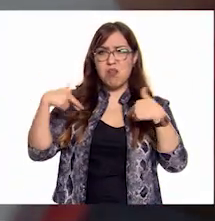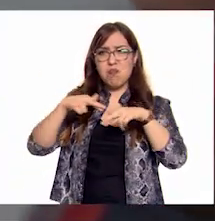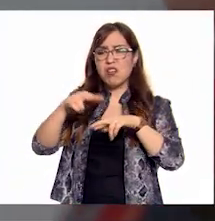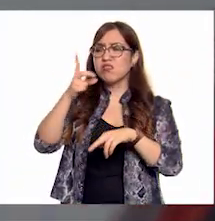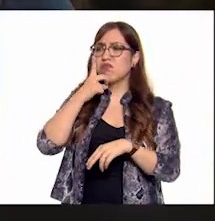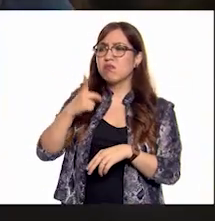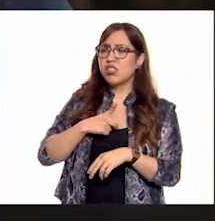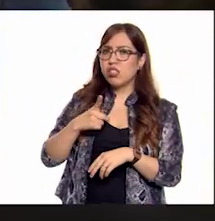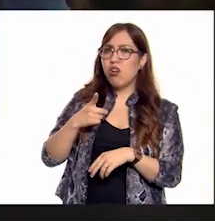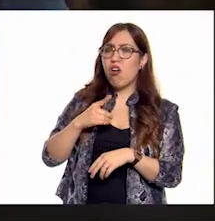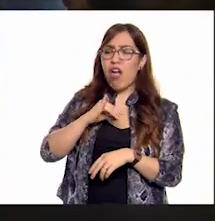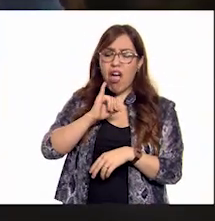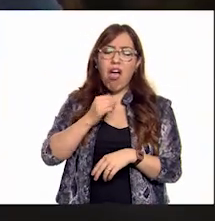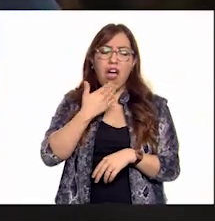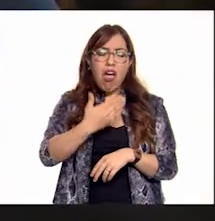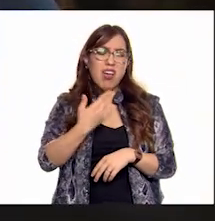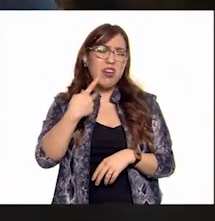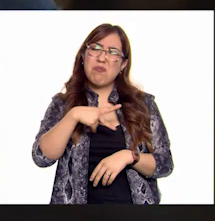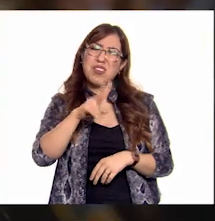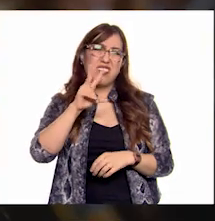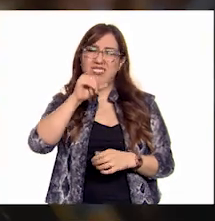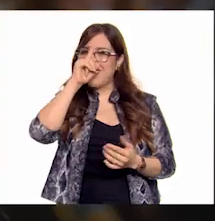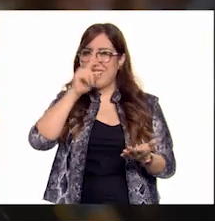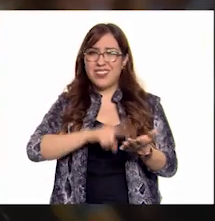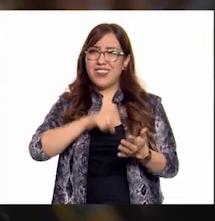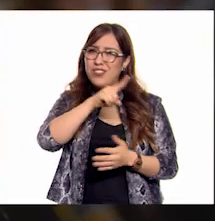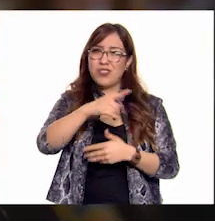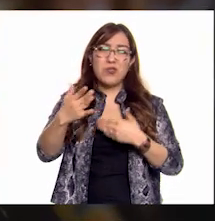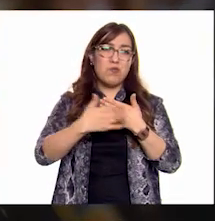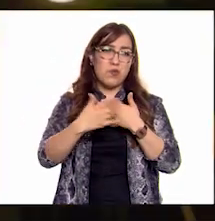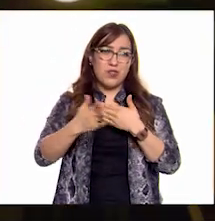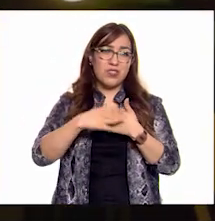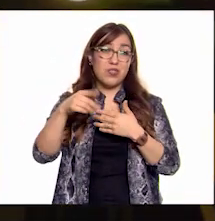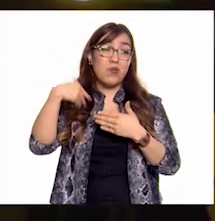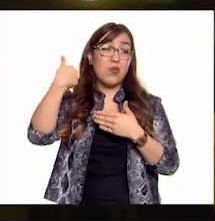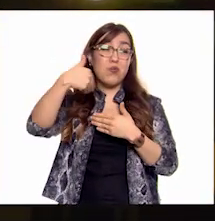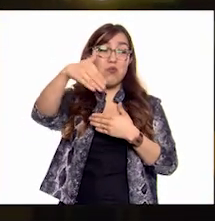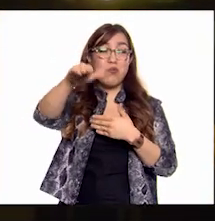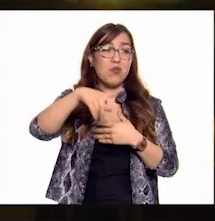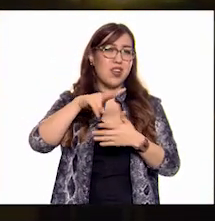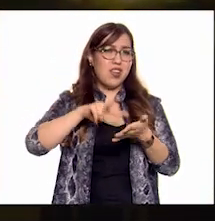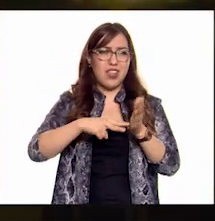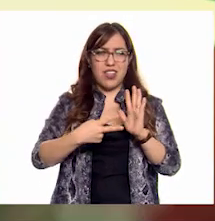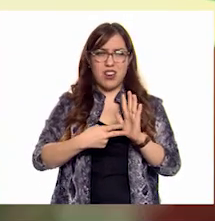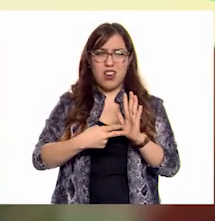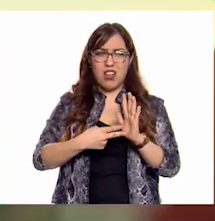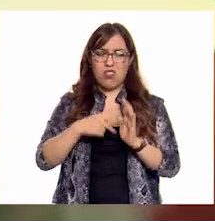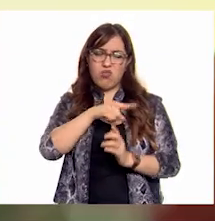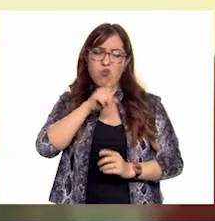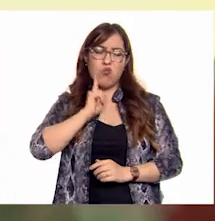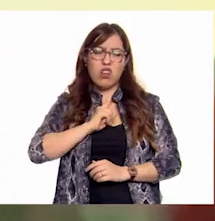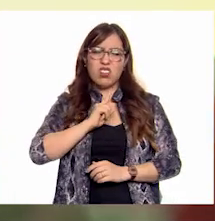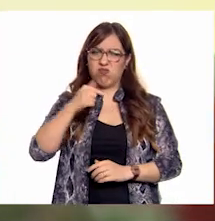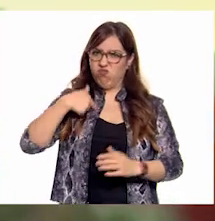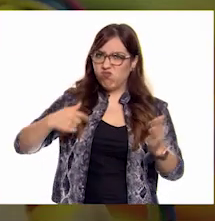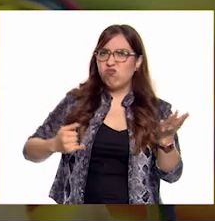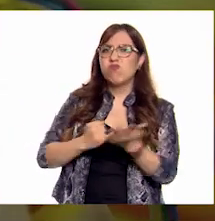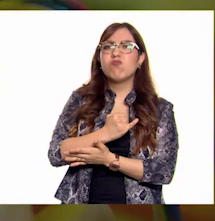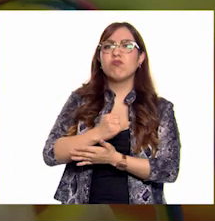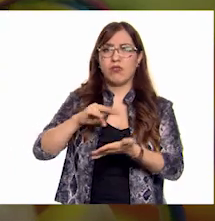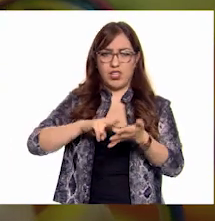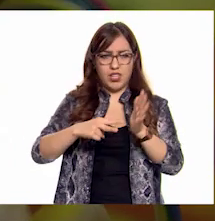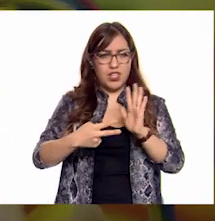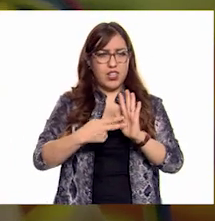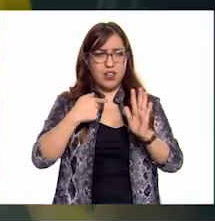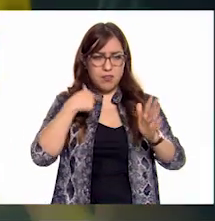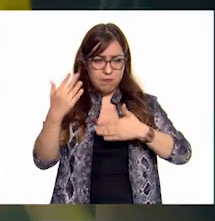Está bien Pero No creo que seas ingeniero Tú eres mujer Entonces Decidí estudiar ingeniería Pienso que